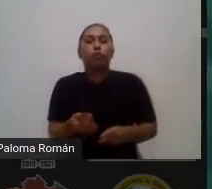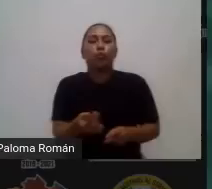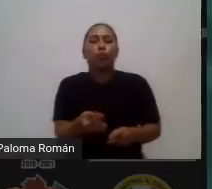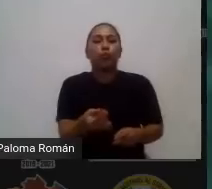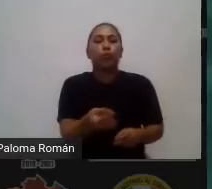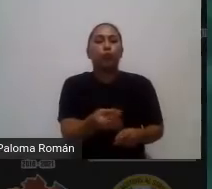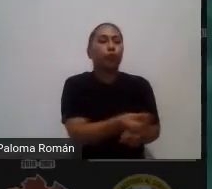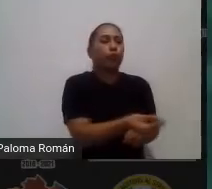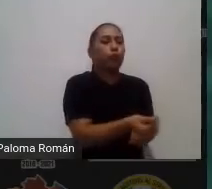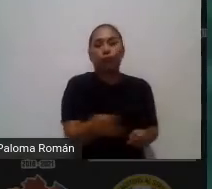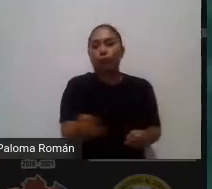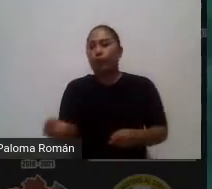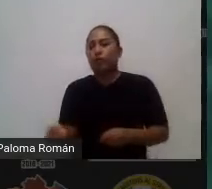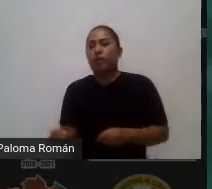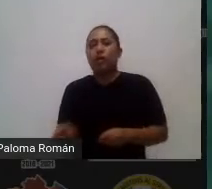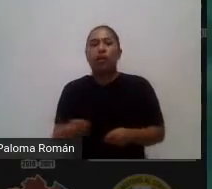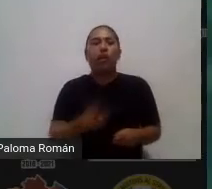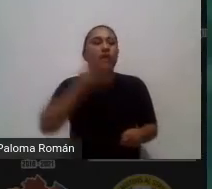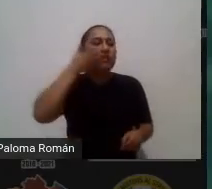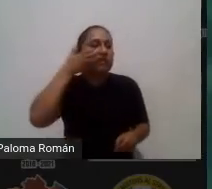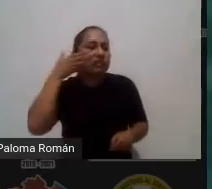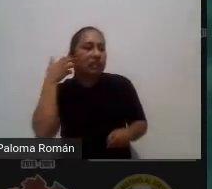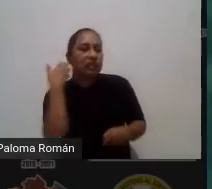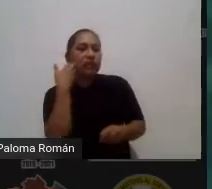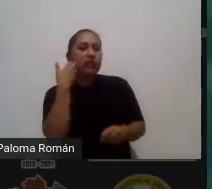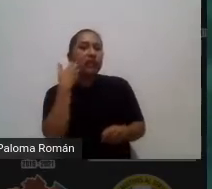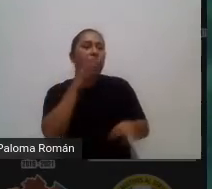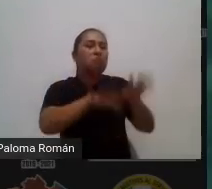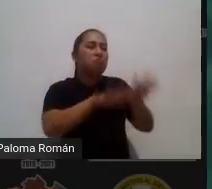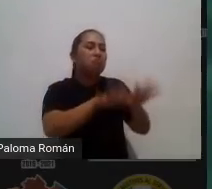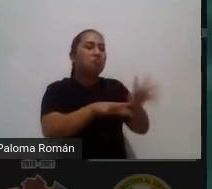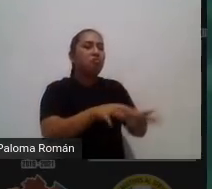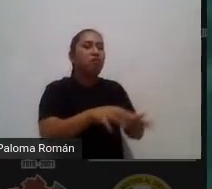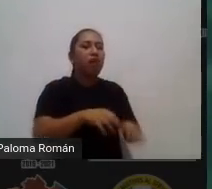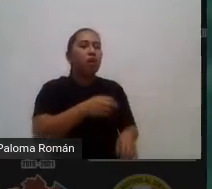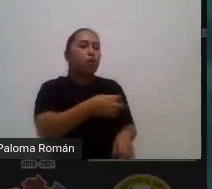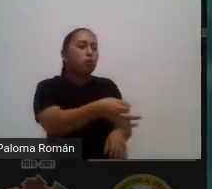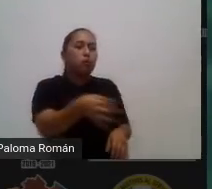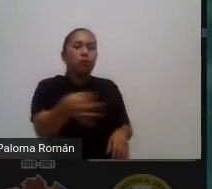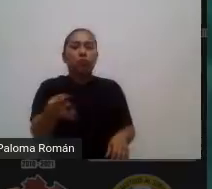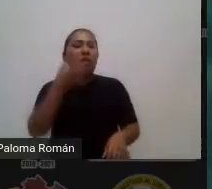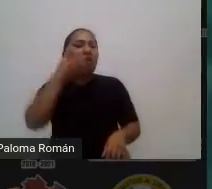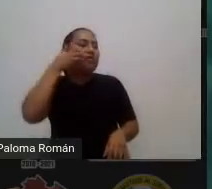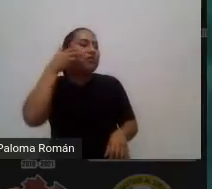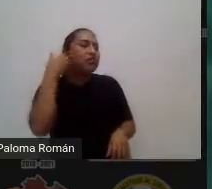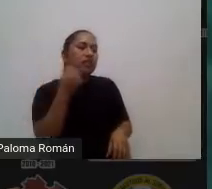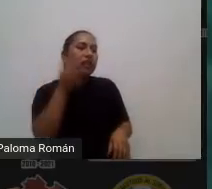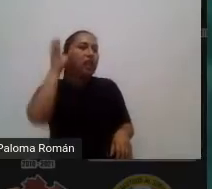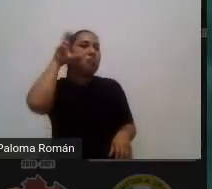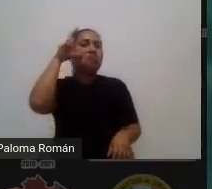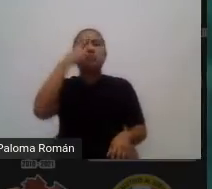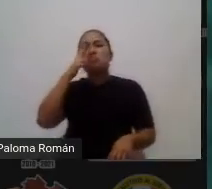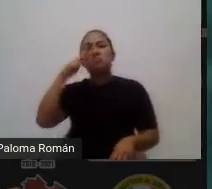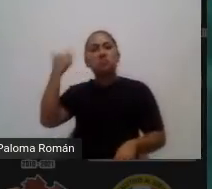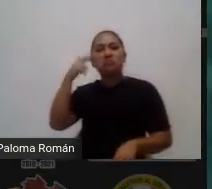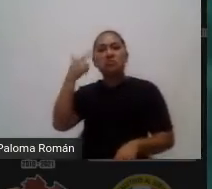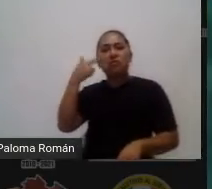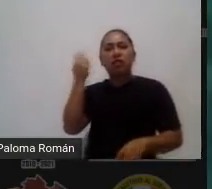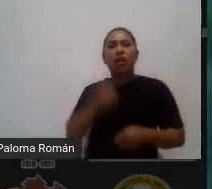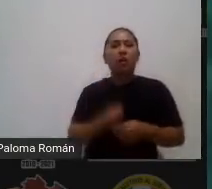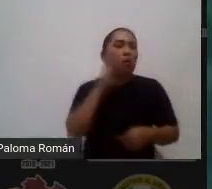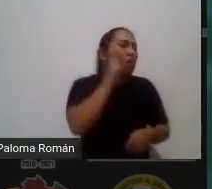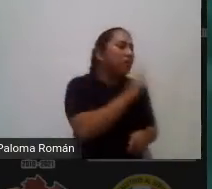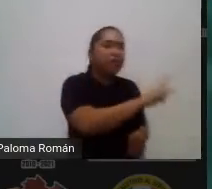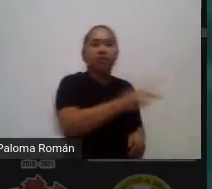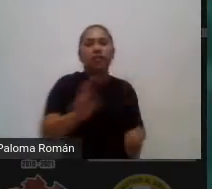tantas mascotas que hay en la calle que no tienen casa y hay un interés por formar un grupo que adopte mascotas o que canalice